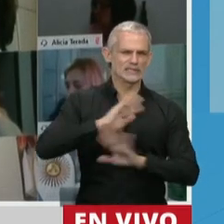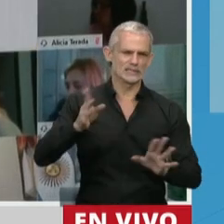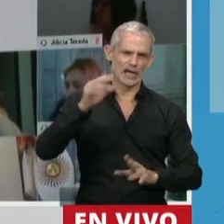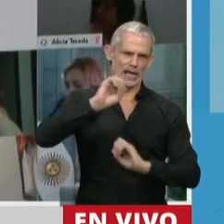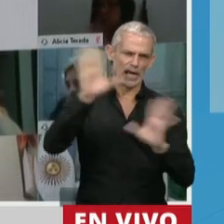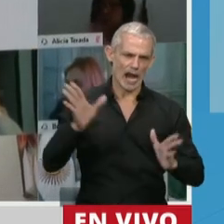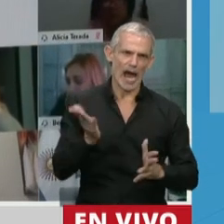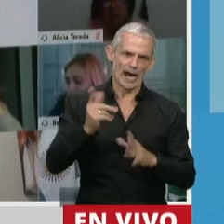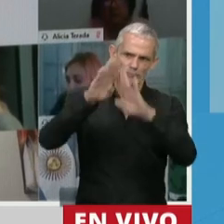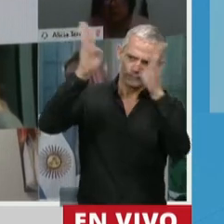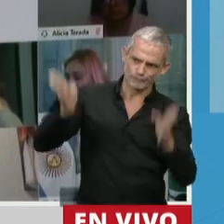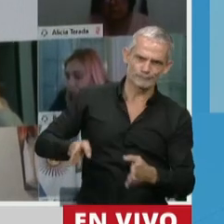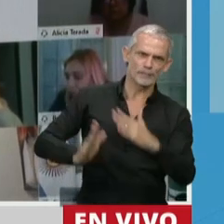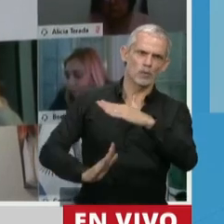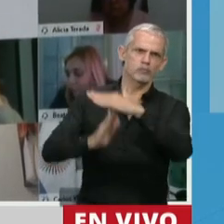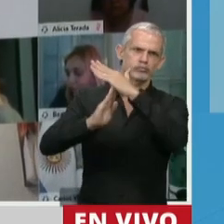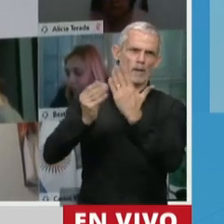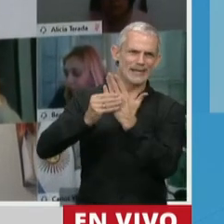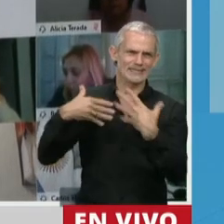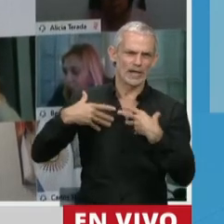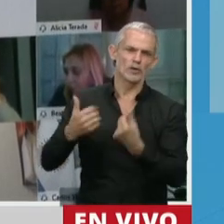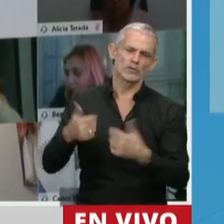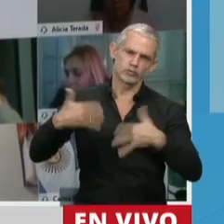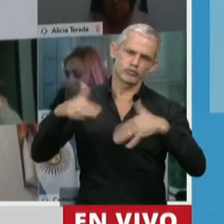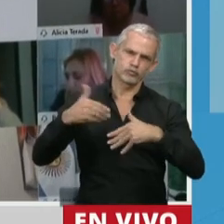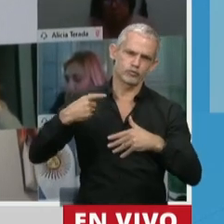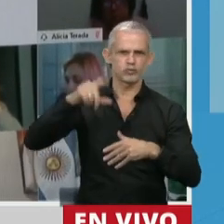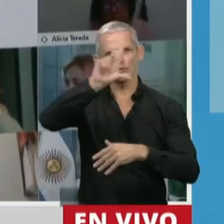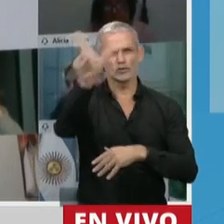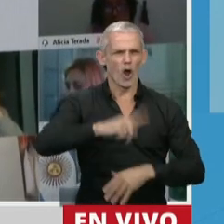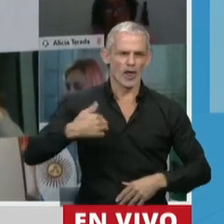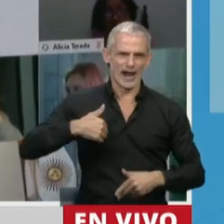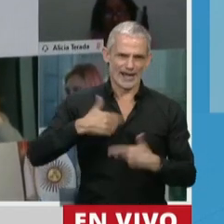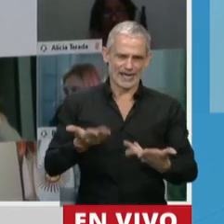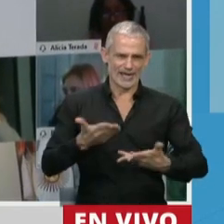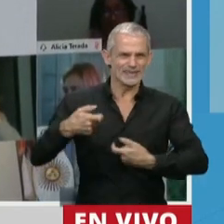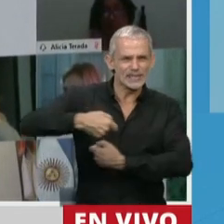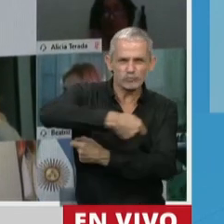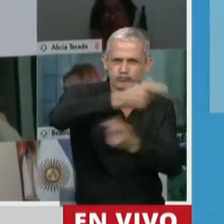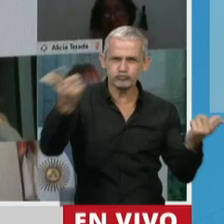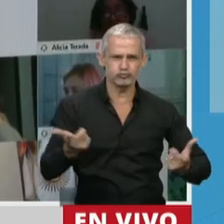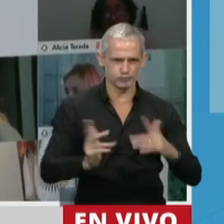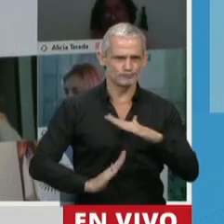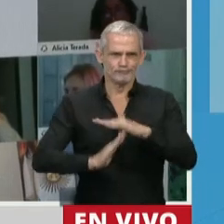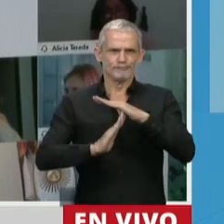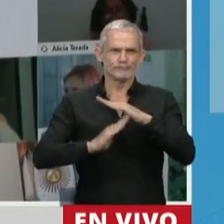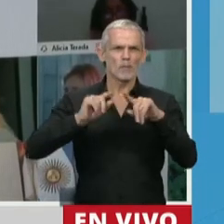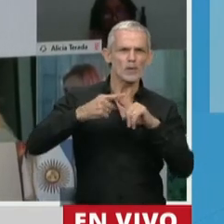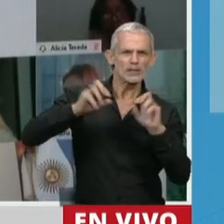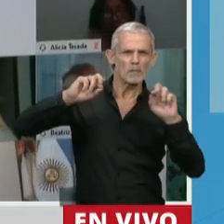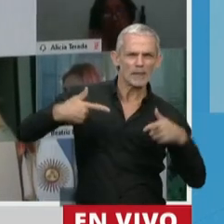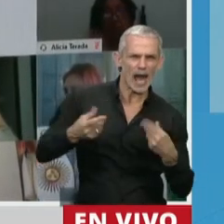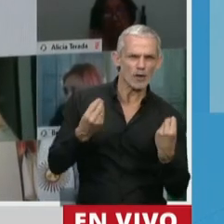tiene incumbencias rectoras, tiene una incumbencia rectora en términos federales. Significa, por supuesto, definir una política,